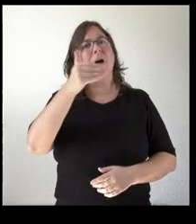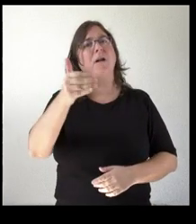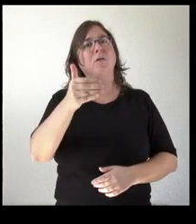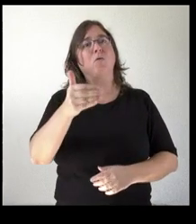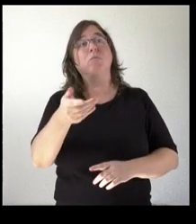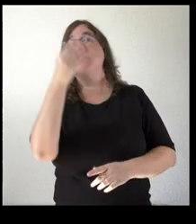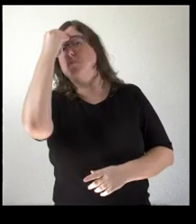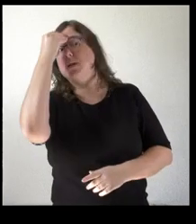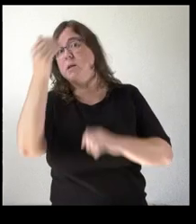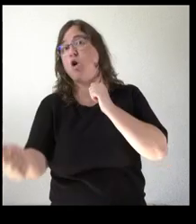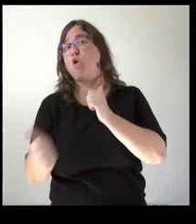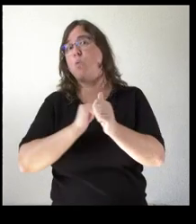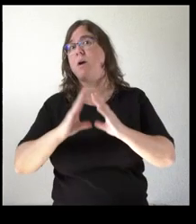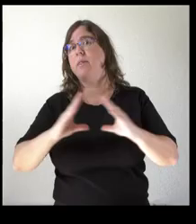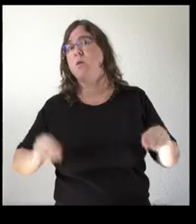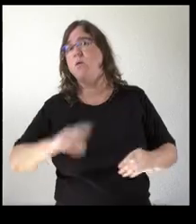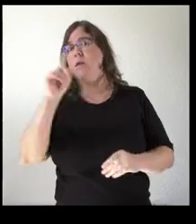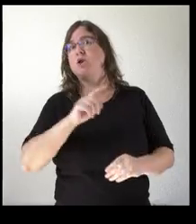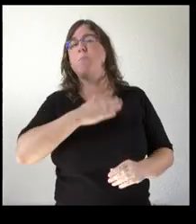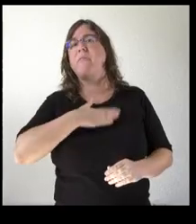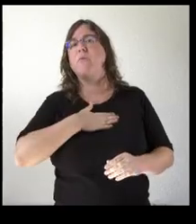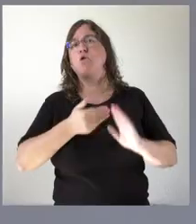Andalucía y quitar el impuesto de patrimonio